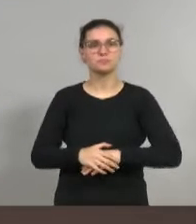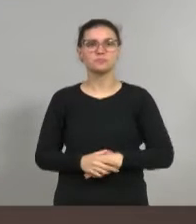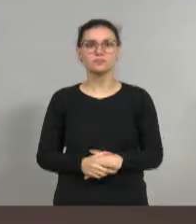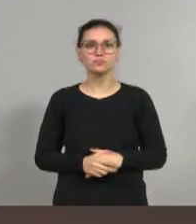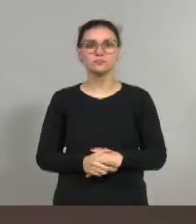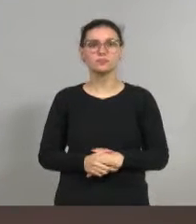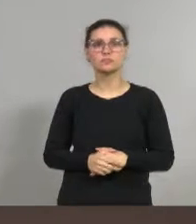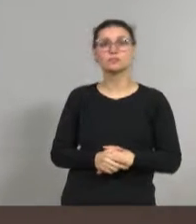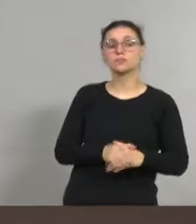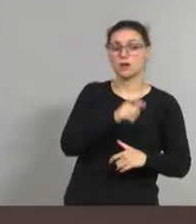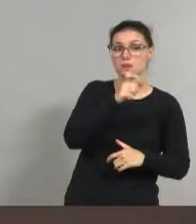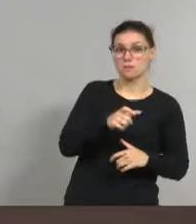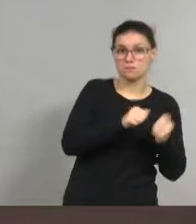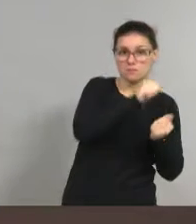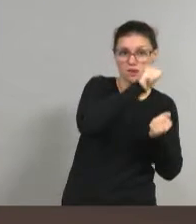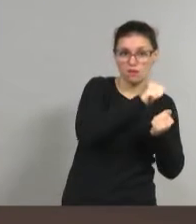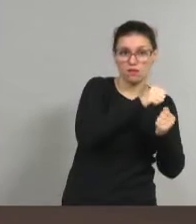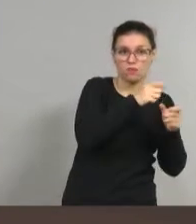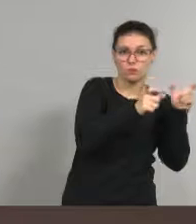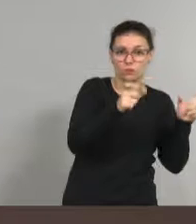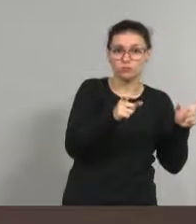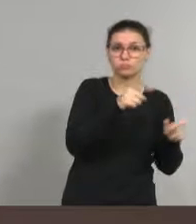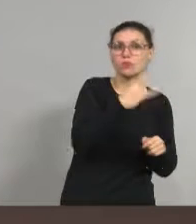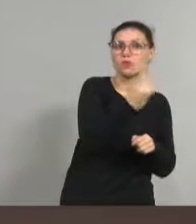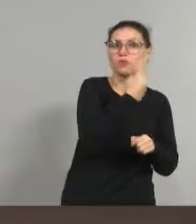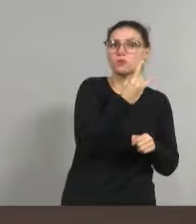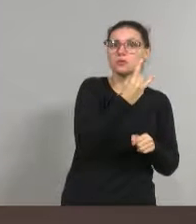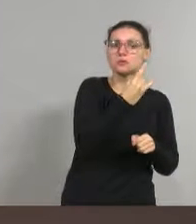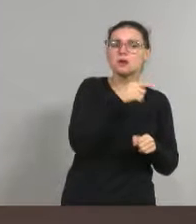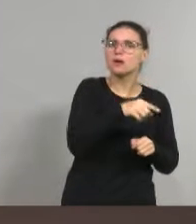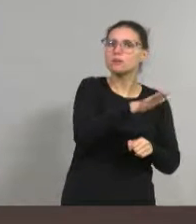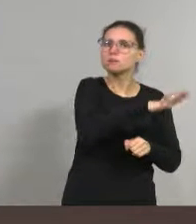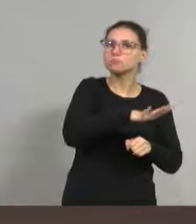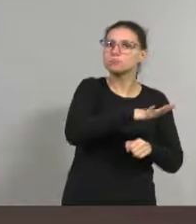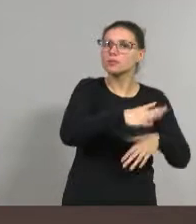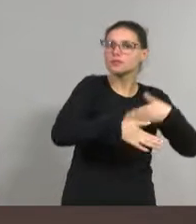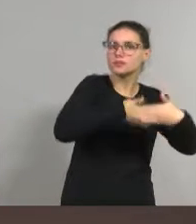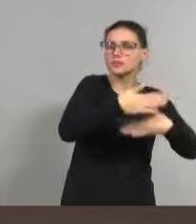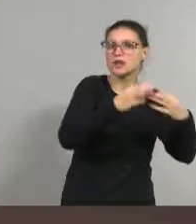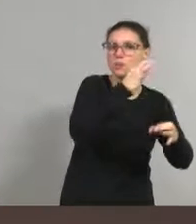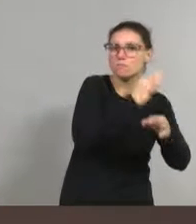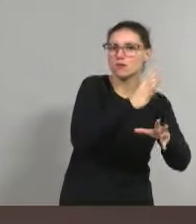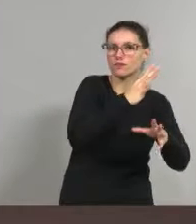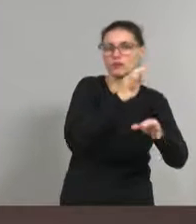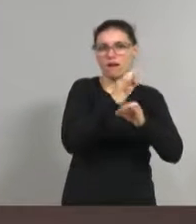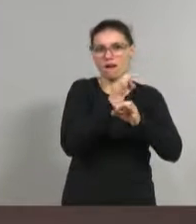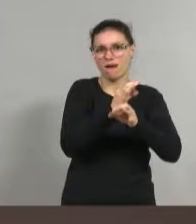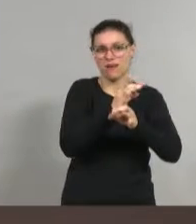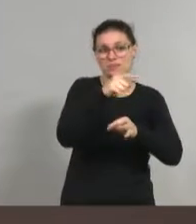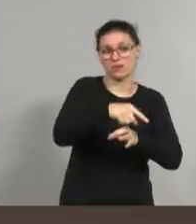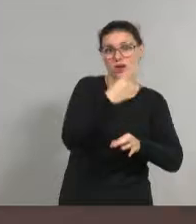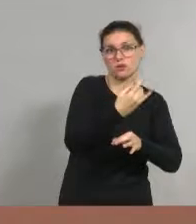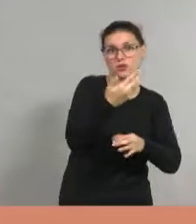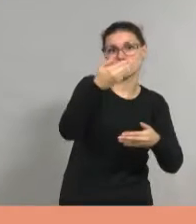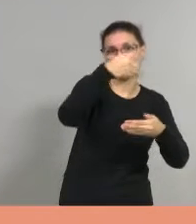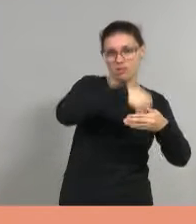Los graduados y graduadas de la UNBM generan espacios para el desarrollo profesional y académico dentro de la comunidad universitaria.